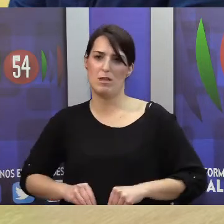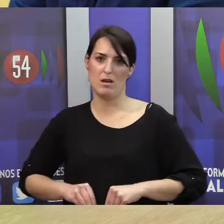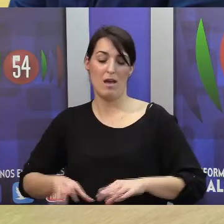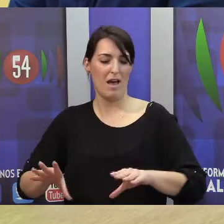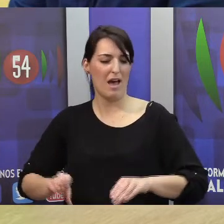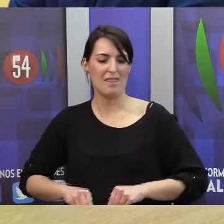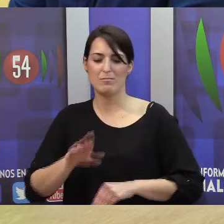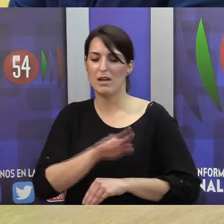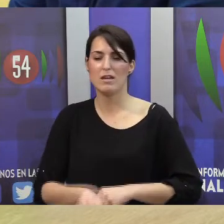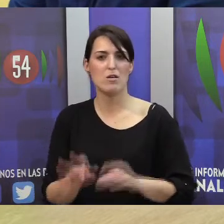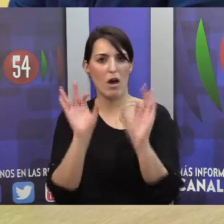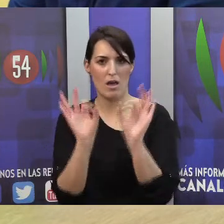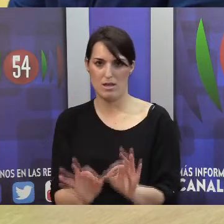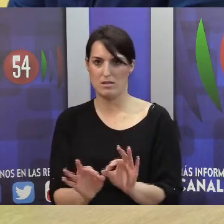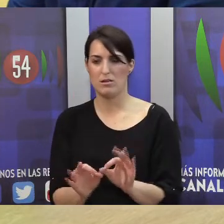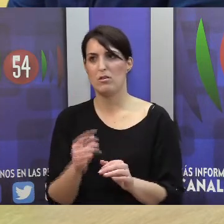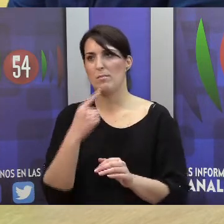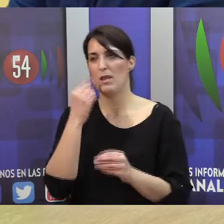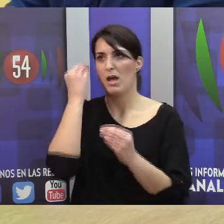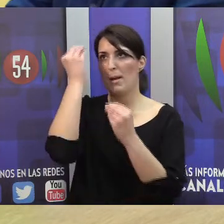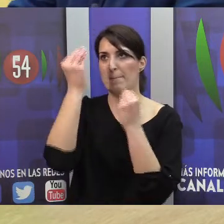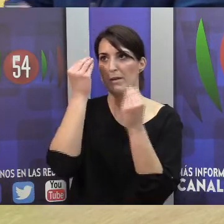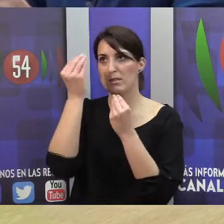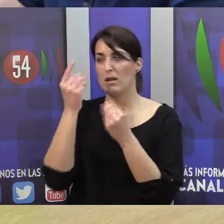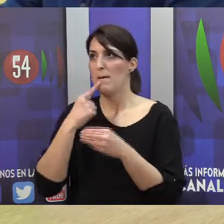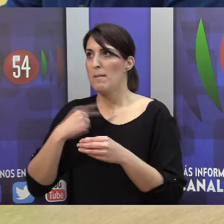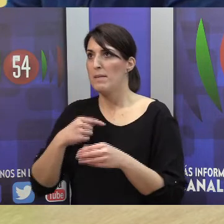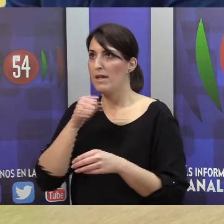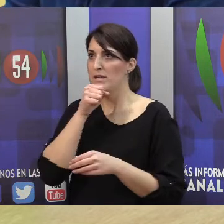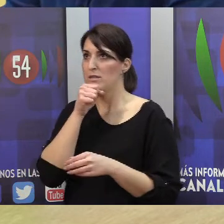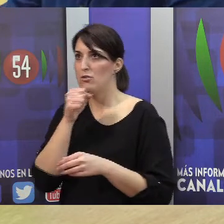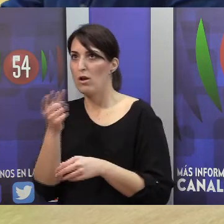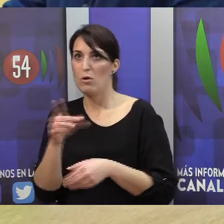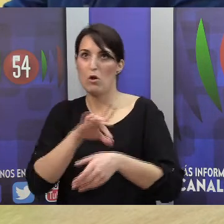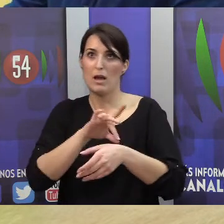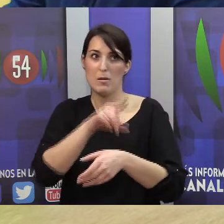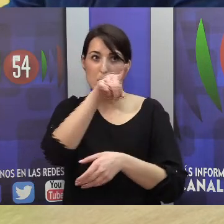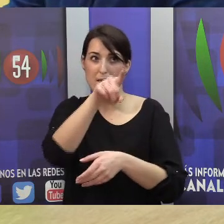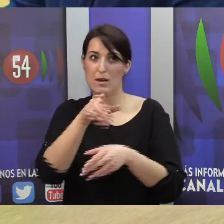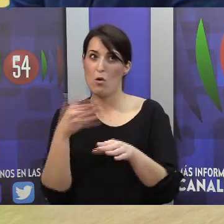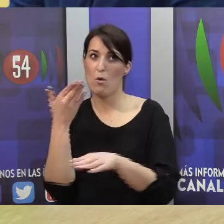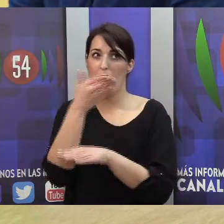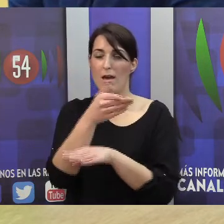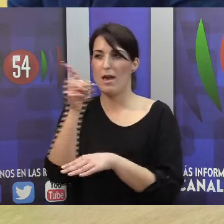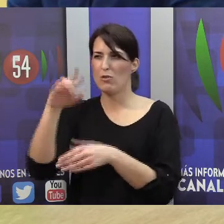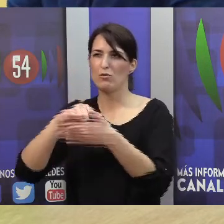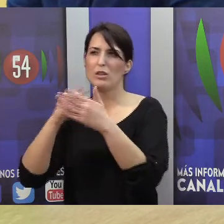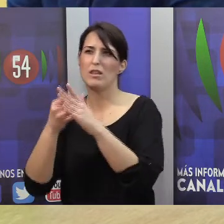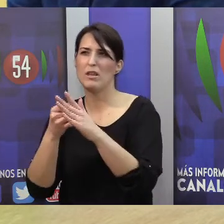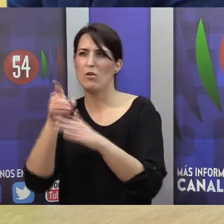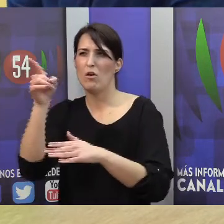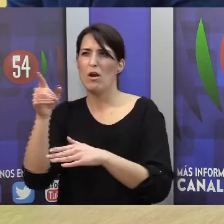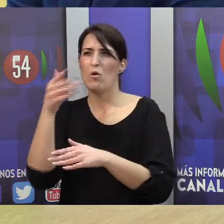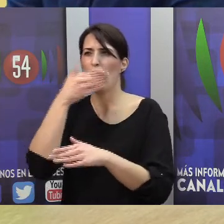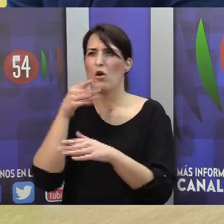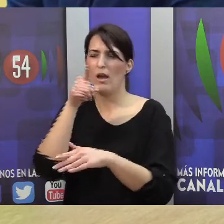tal y como es, no empezar a pensar que me ha dicho el abuelo que hay un médico aquí, que hay un técnico allá, un colegio a no sé dónde,